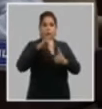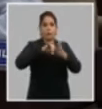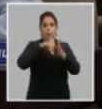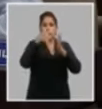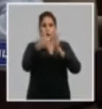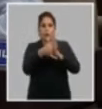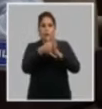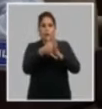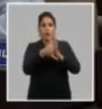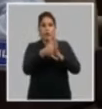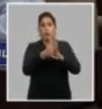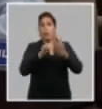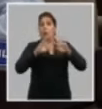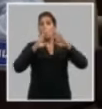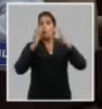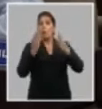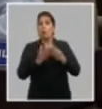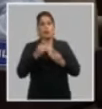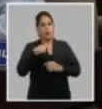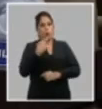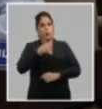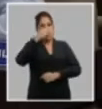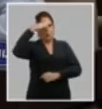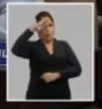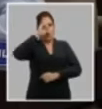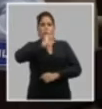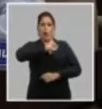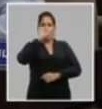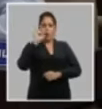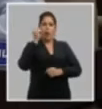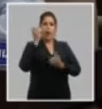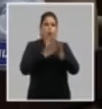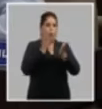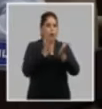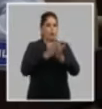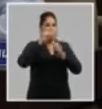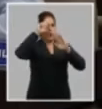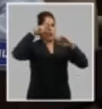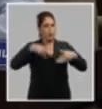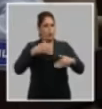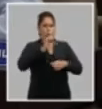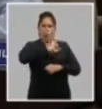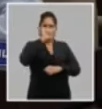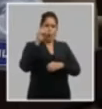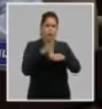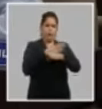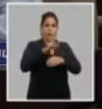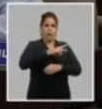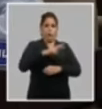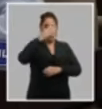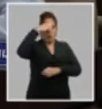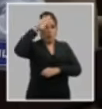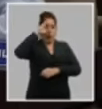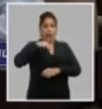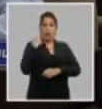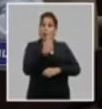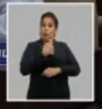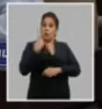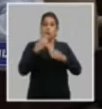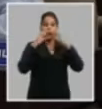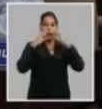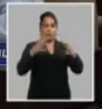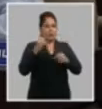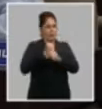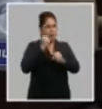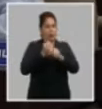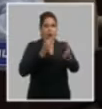proyecto progresista en el mundo ya lo tiene logrado el tema de la educación de la salud de otras conquistas sin duda ninguna se convierte en un reto